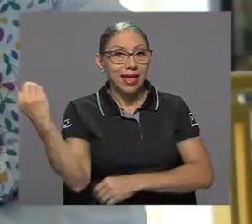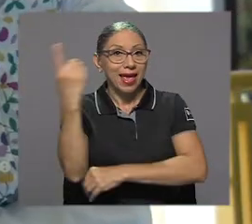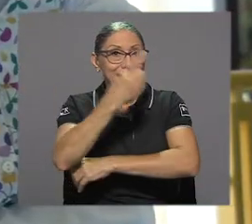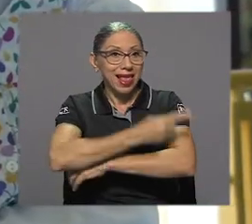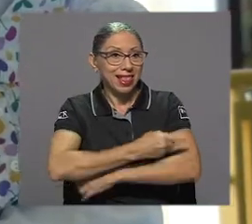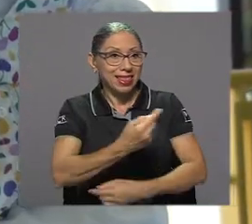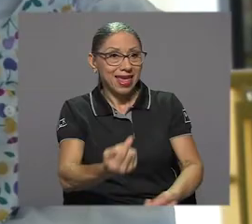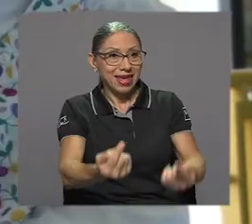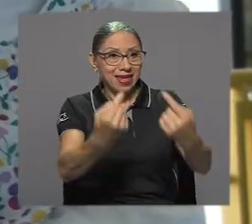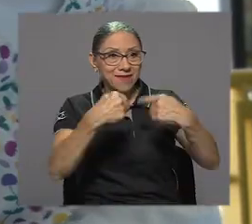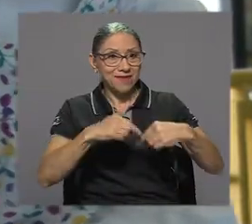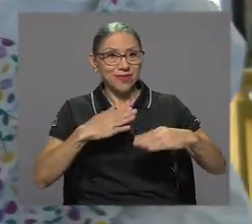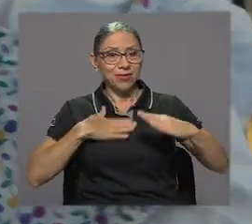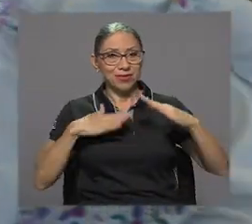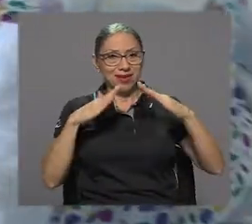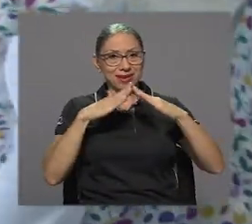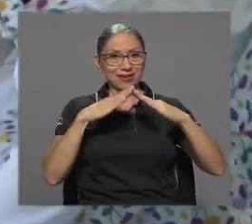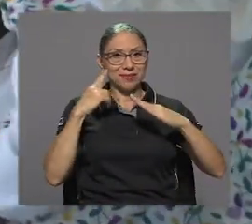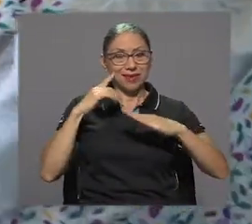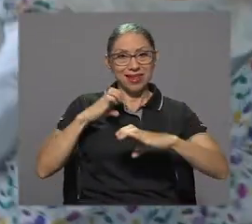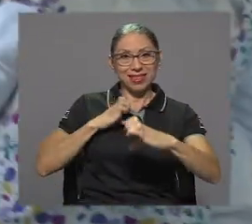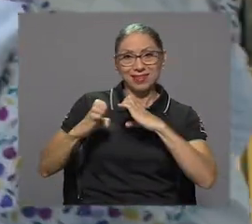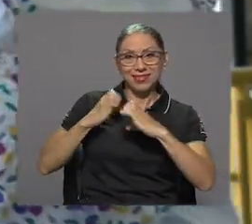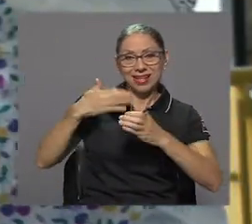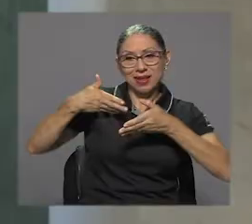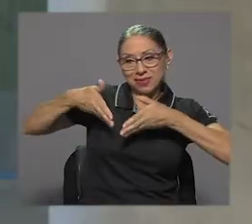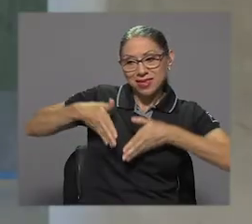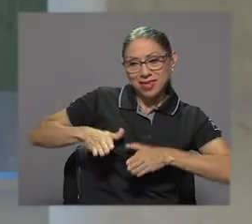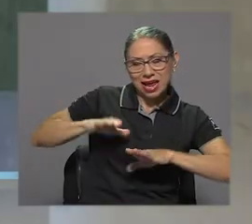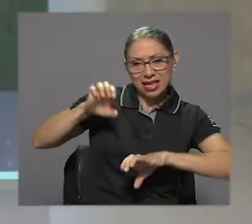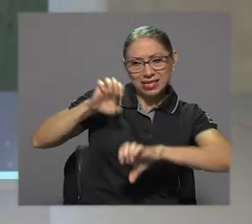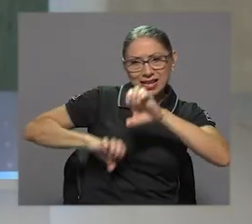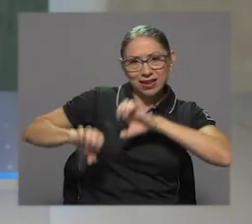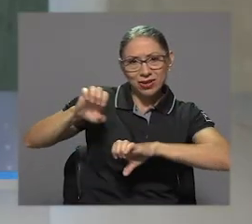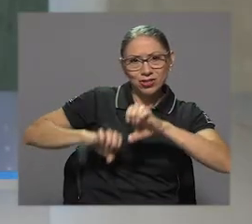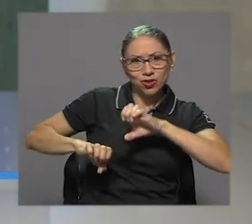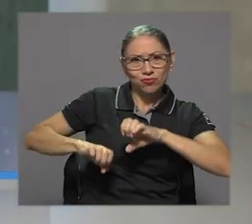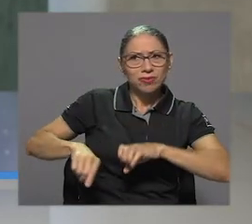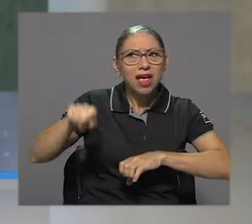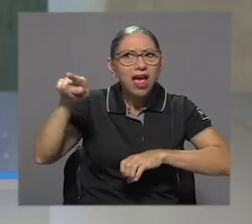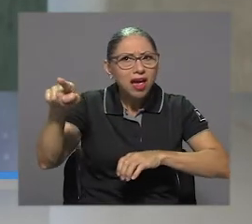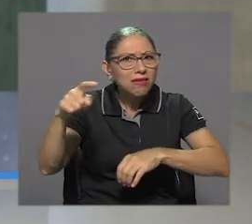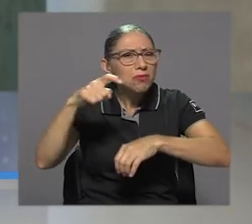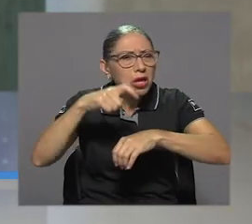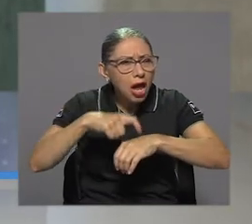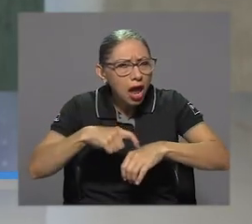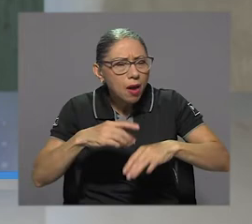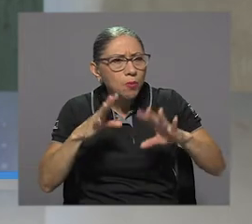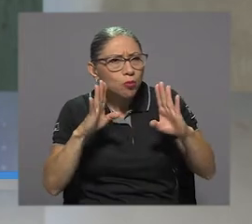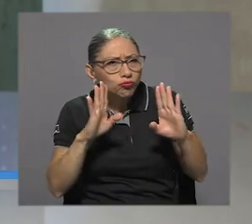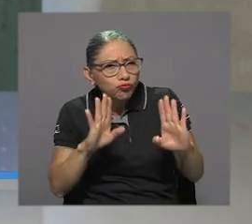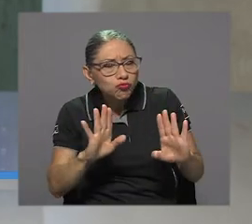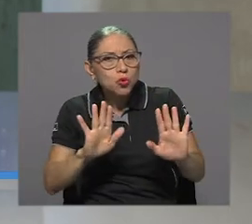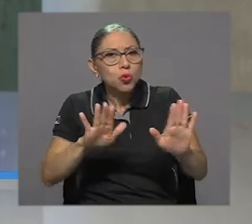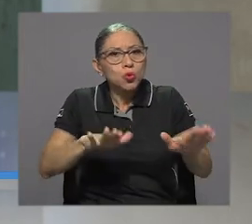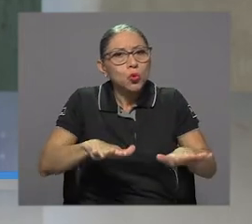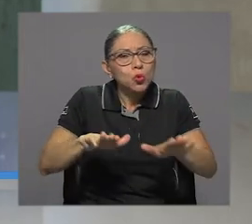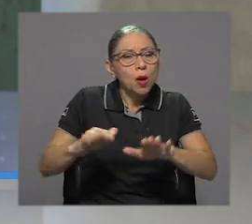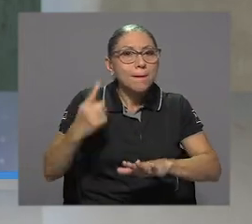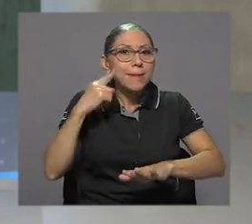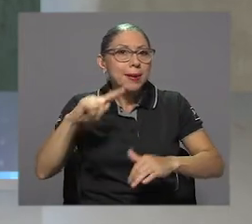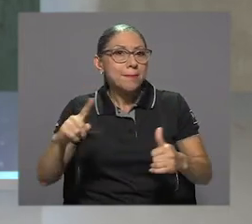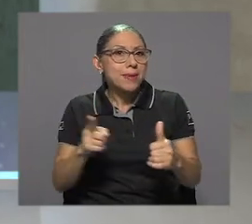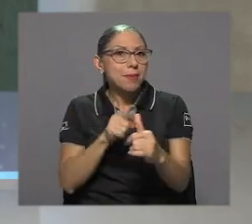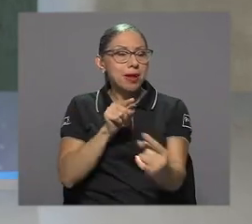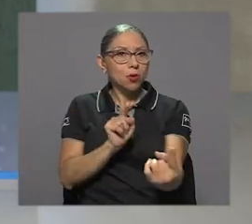evaluación de Ana María. El día que se presentó a mi casa para entrevistar a mi hija y hacerle la evaluación, ella se tomó todo el tiempo